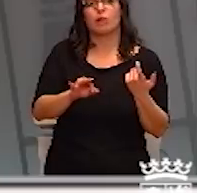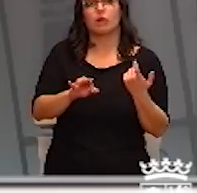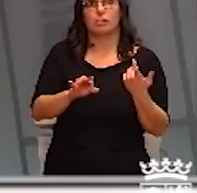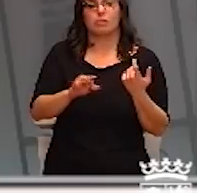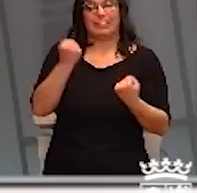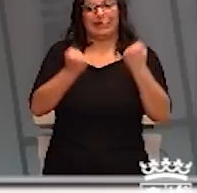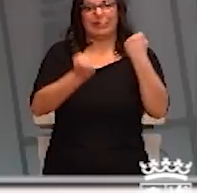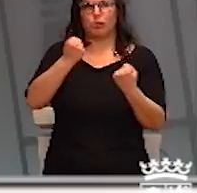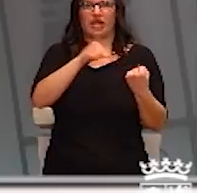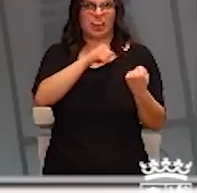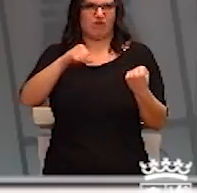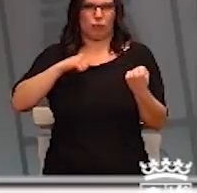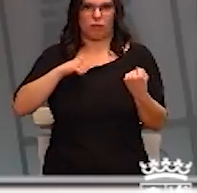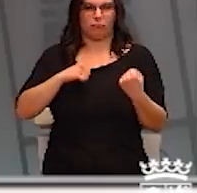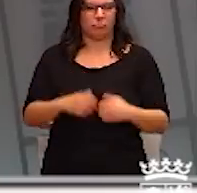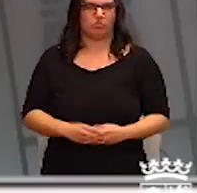transporte individual.